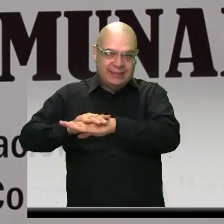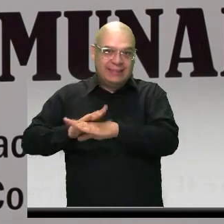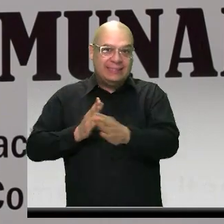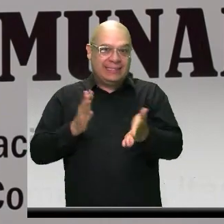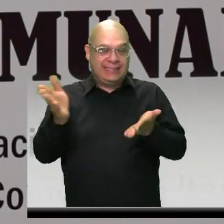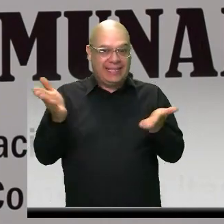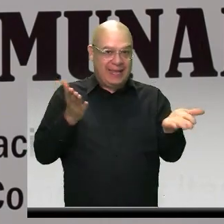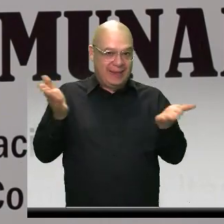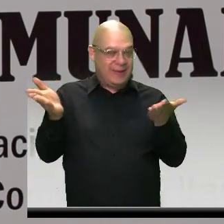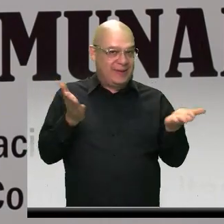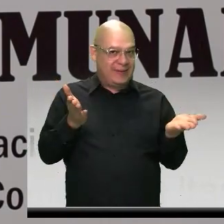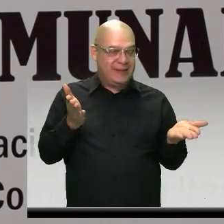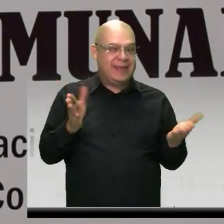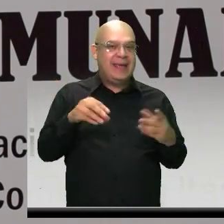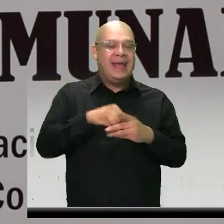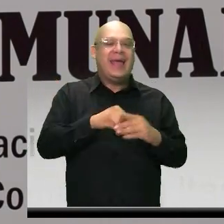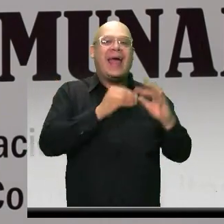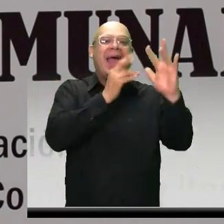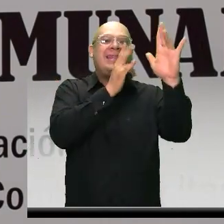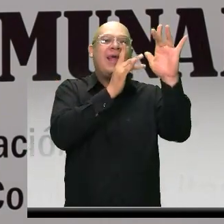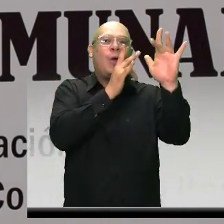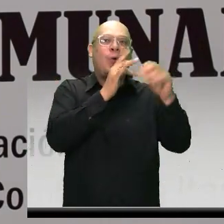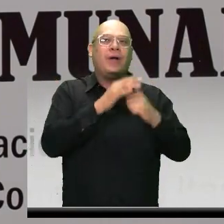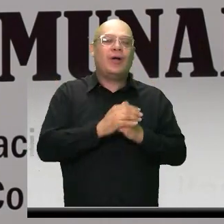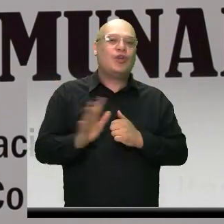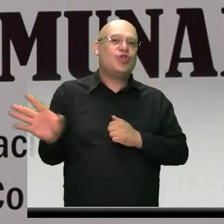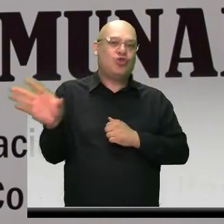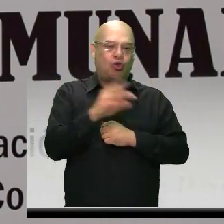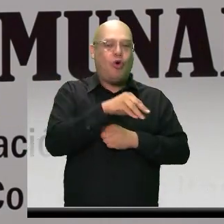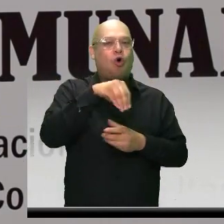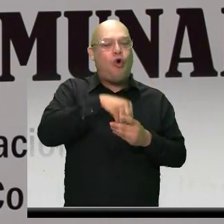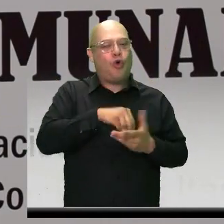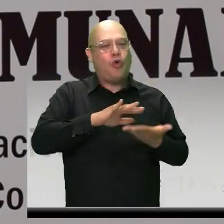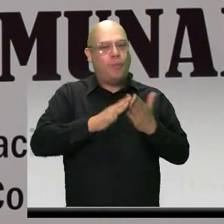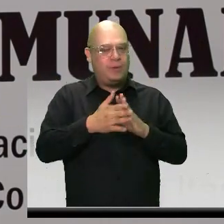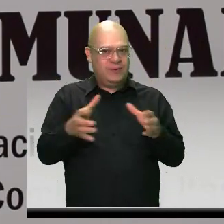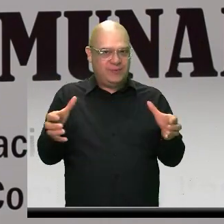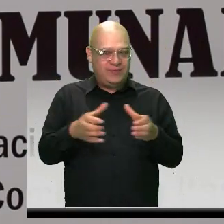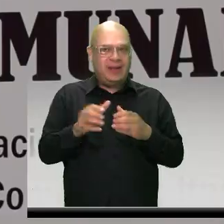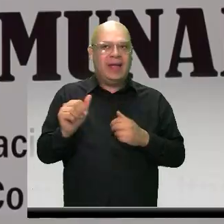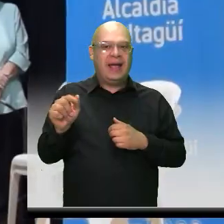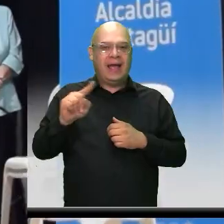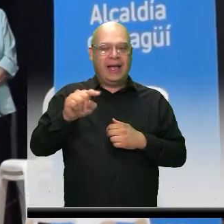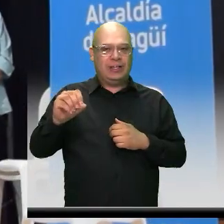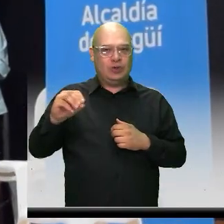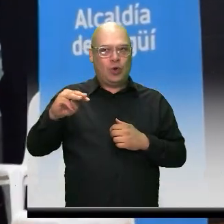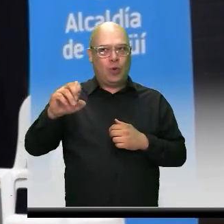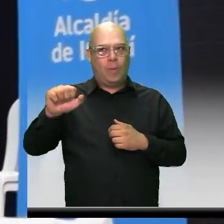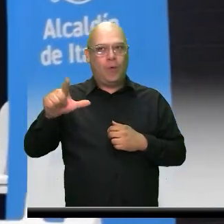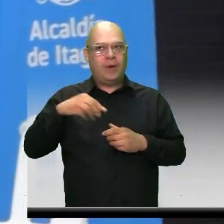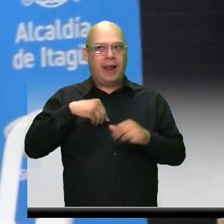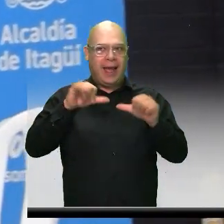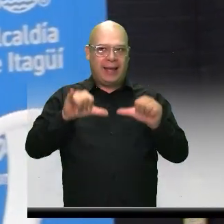porque Itagüí es de todas las comunidades, Aso Comunal Itagüí presente para ustedes.